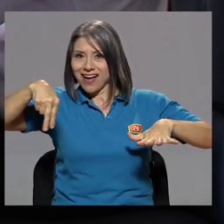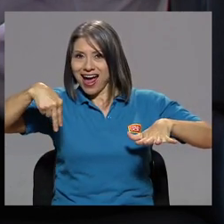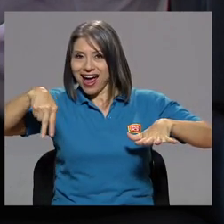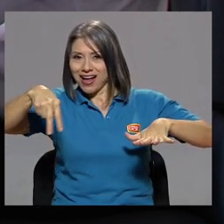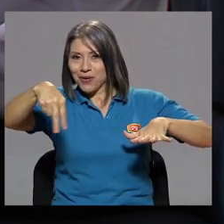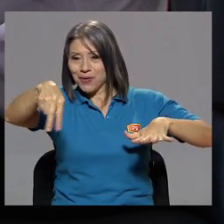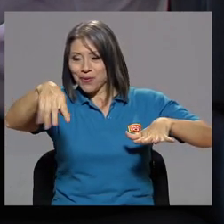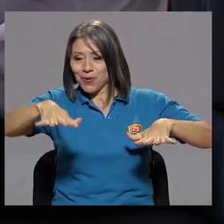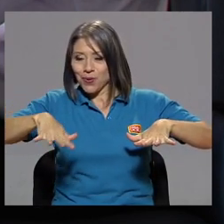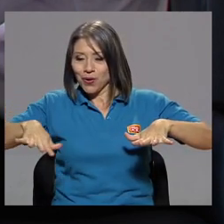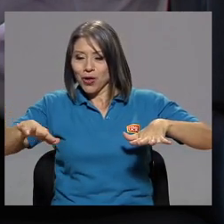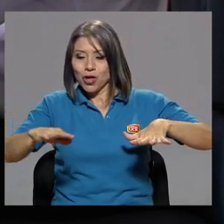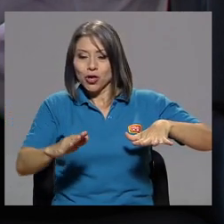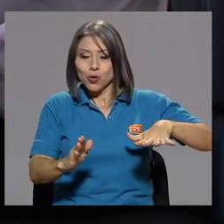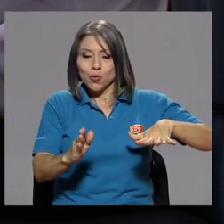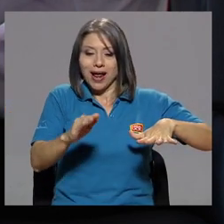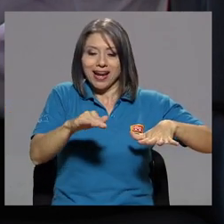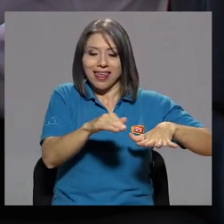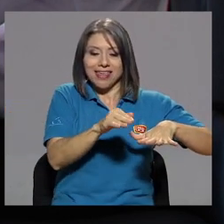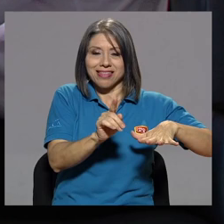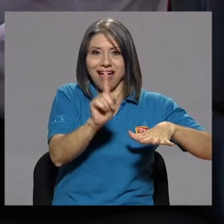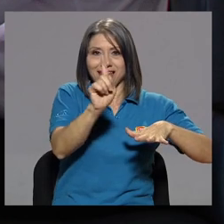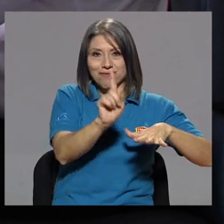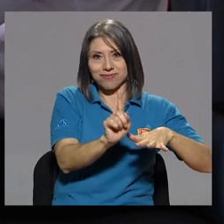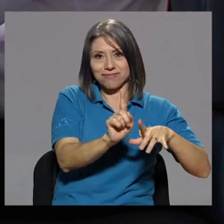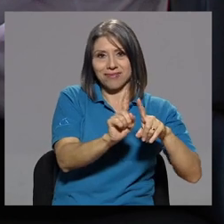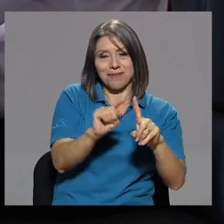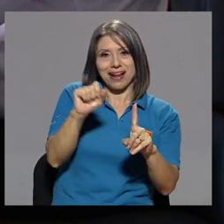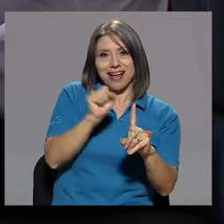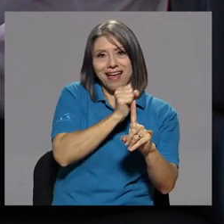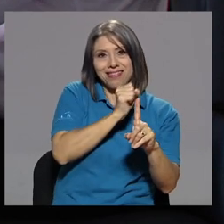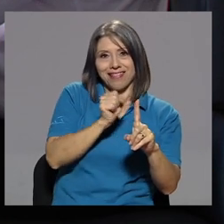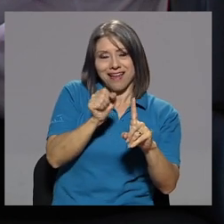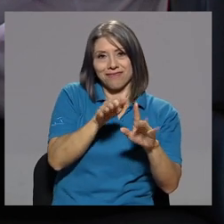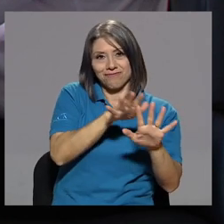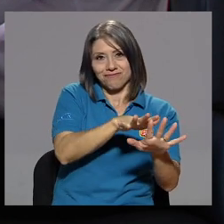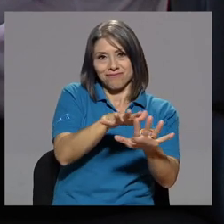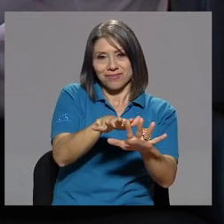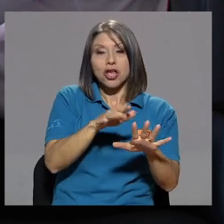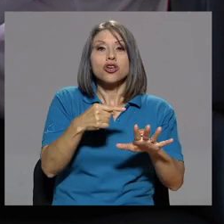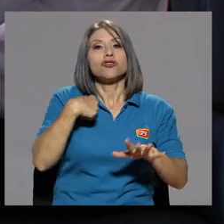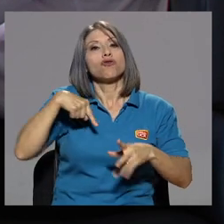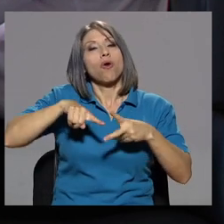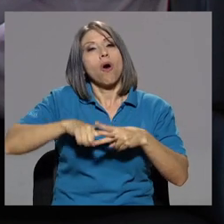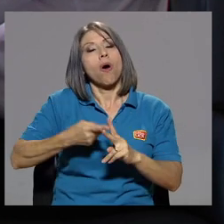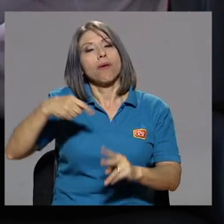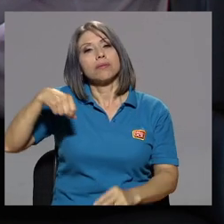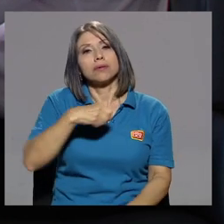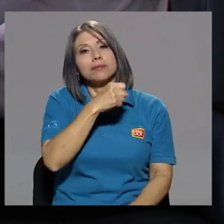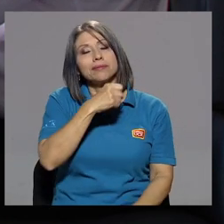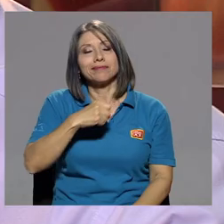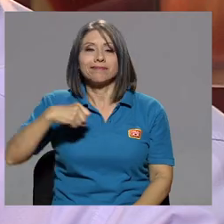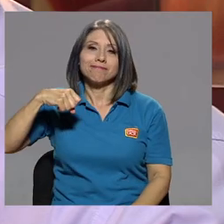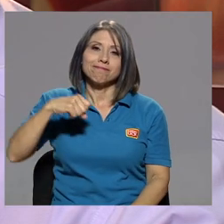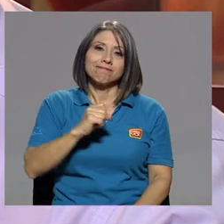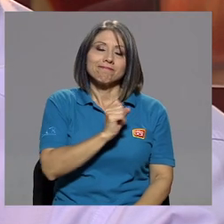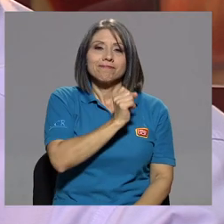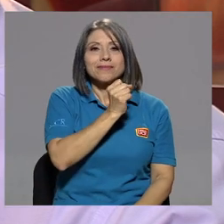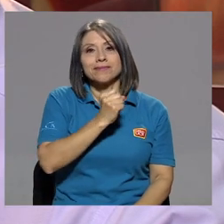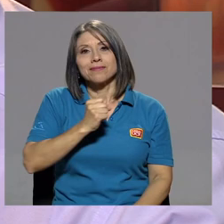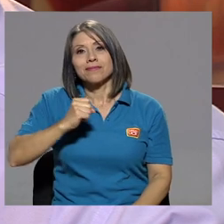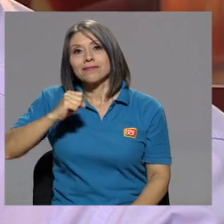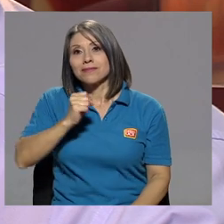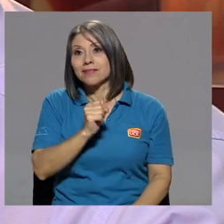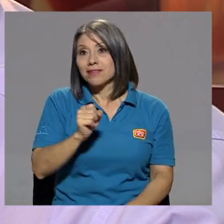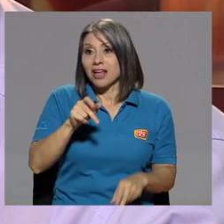estábamos, como una gradita más, ¿verdad? De ahí era el escenario. Y yo comencé a cantar. Y